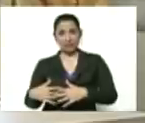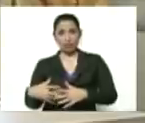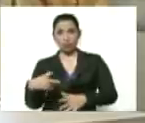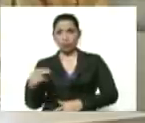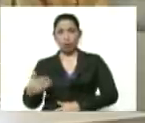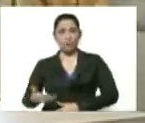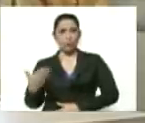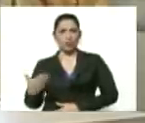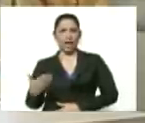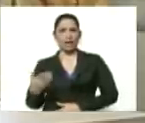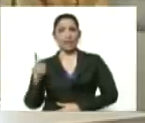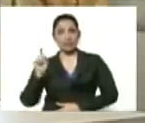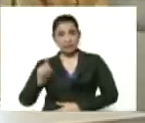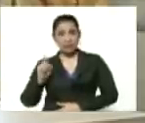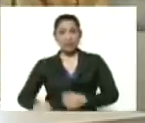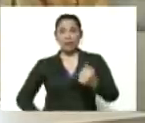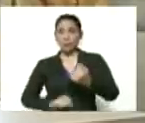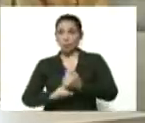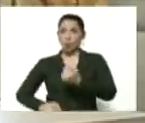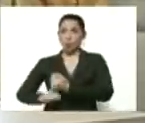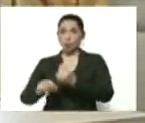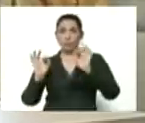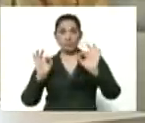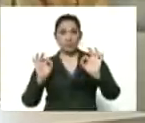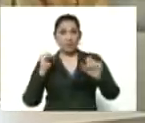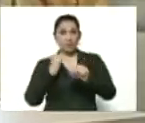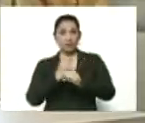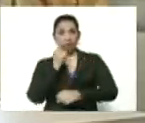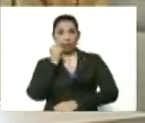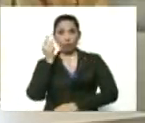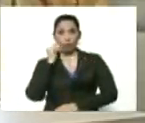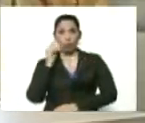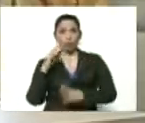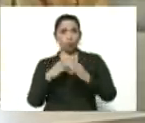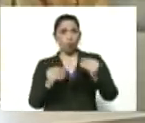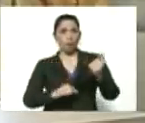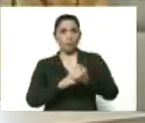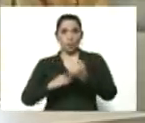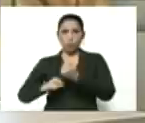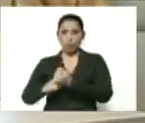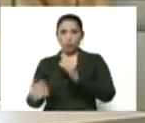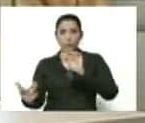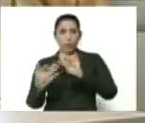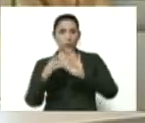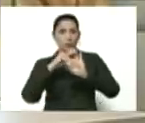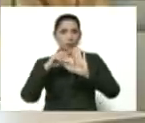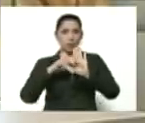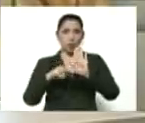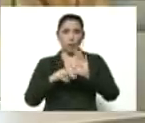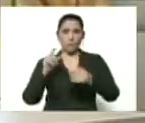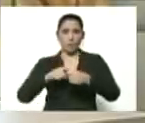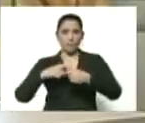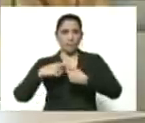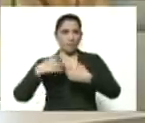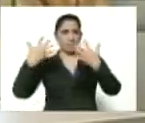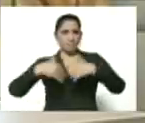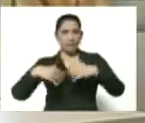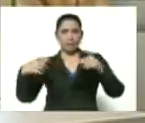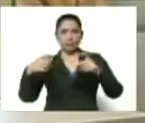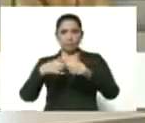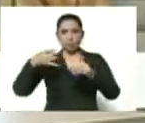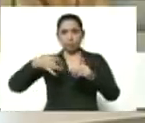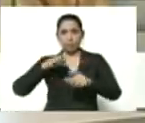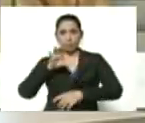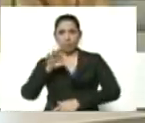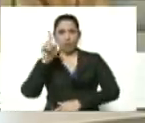apoyo especial, el trabajador, la trabajadora, los apoyamos directo con la nómina, los apoyamos con el sistema de carnet de la patria